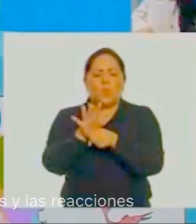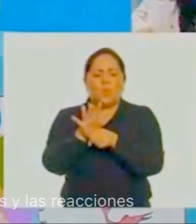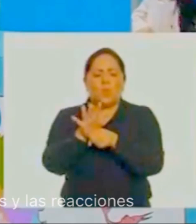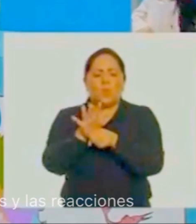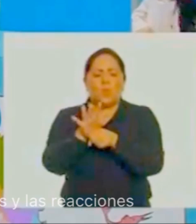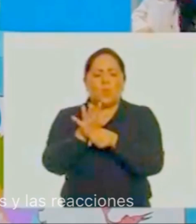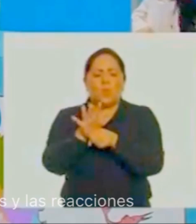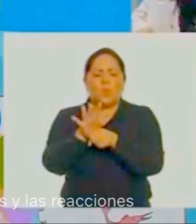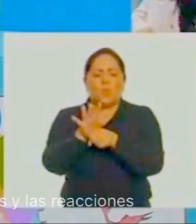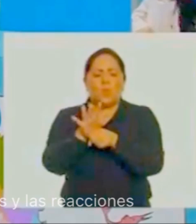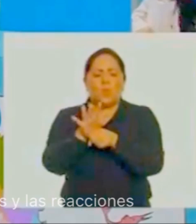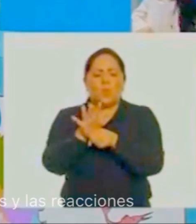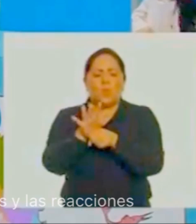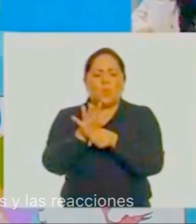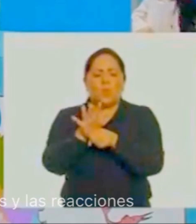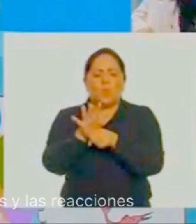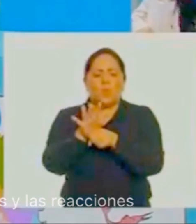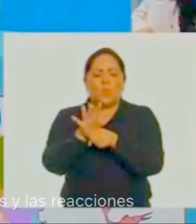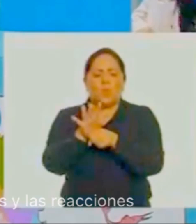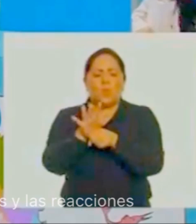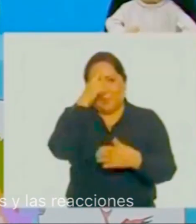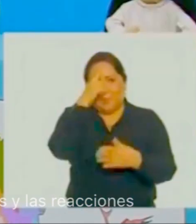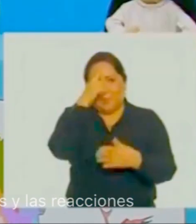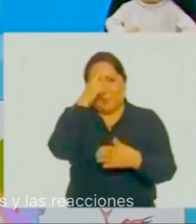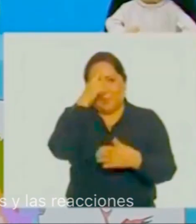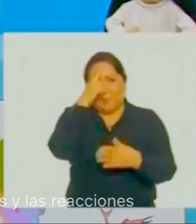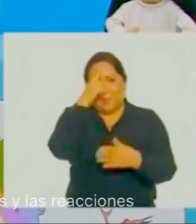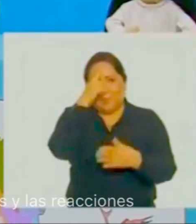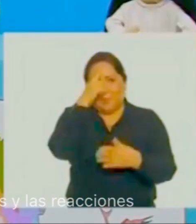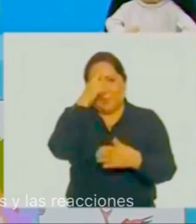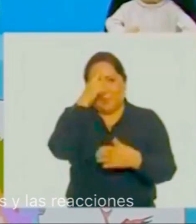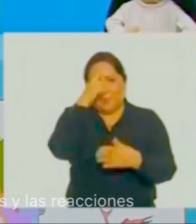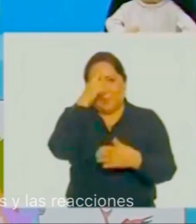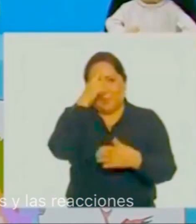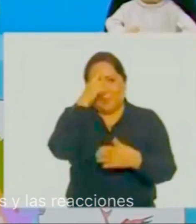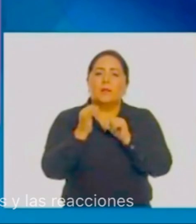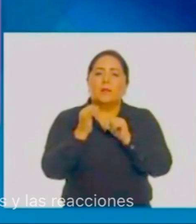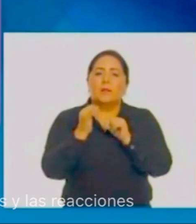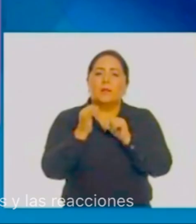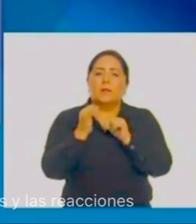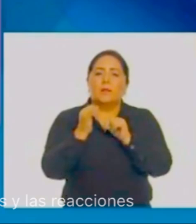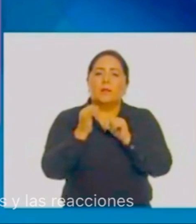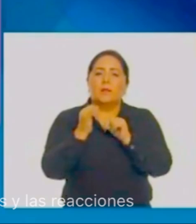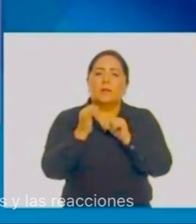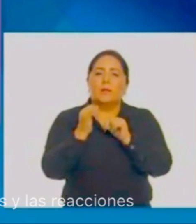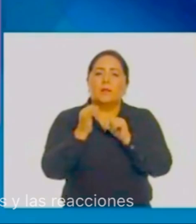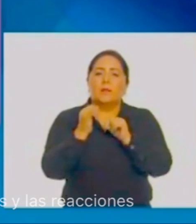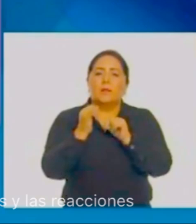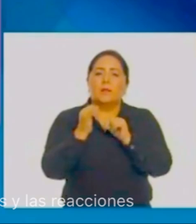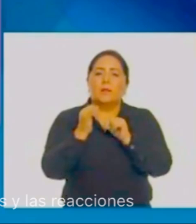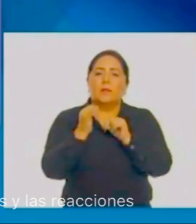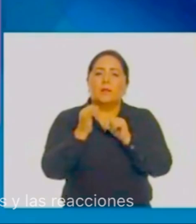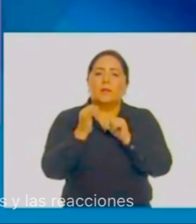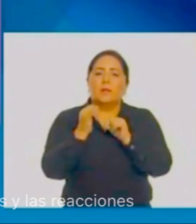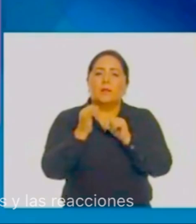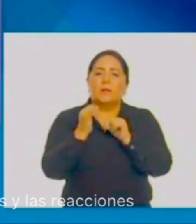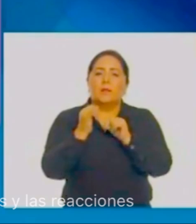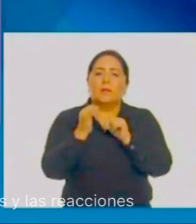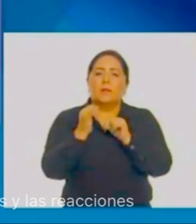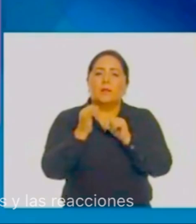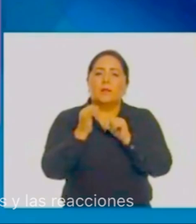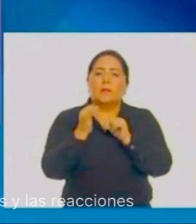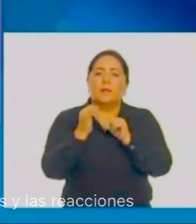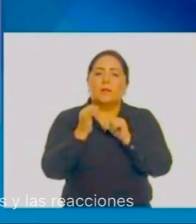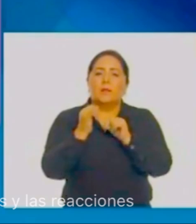ayuda a un adulto responsable cuando quieras hacer uso de algún aparato que funcione con energía eléctrica. La rapidez es la relación entre la distancia